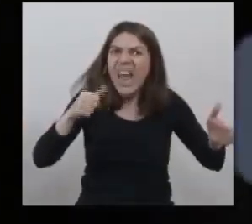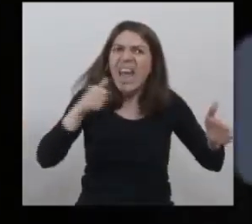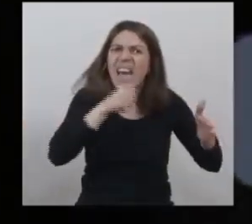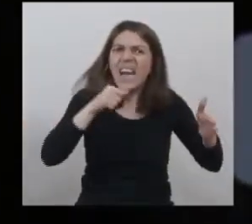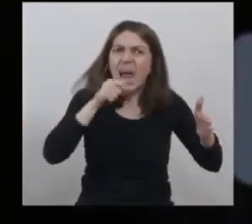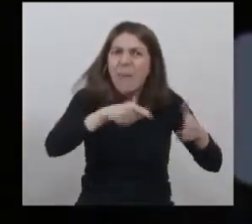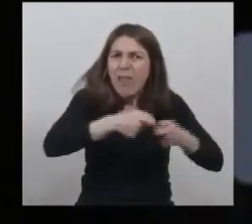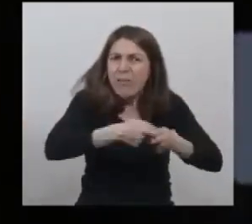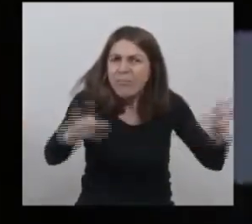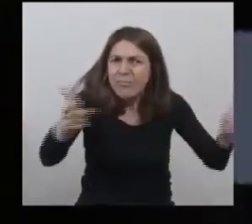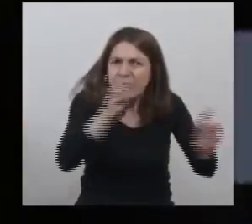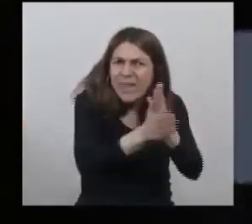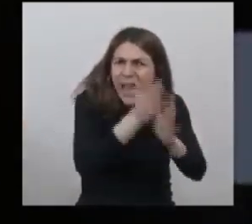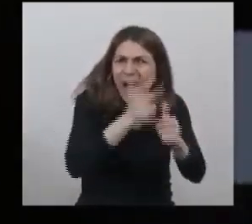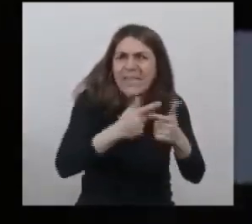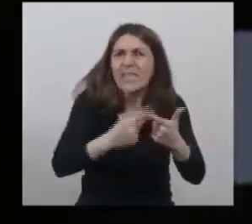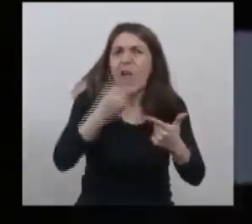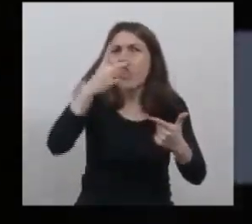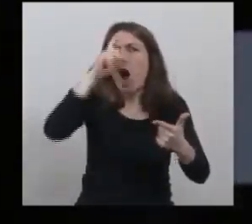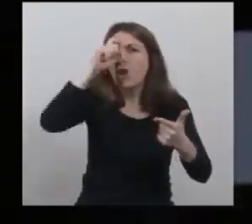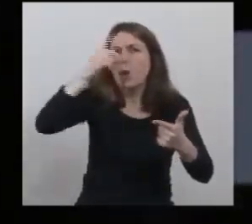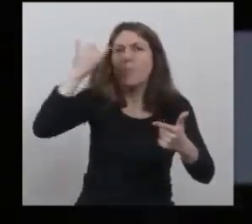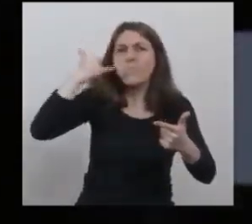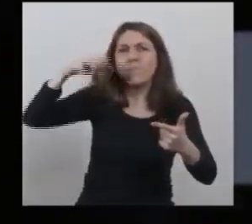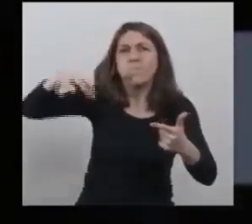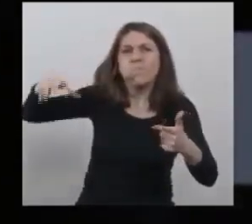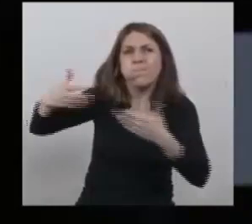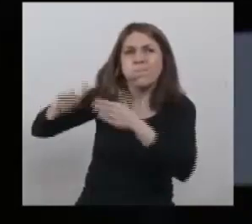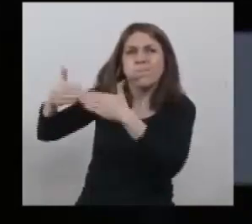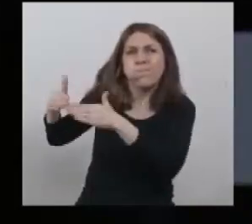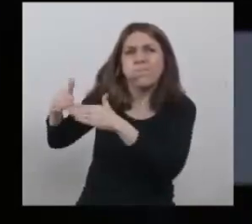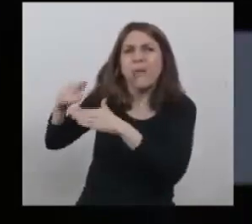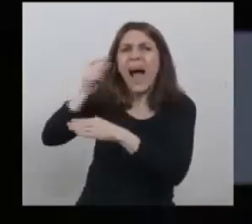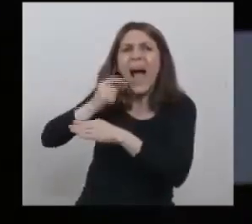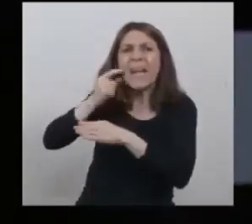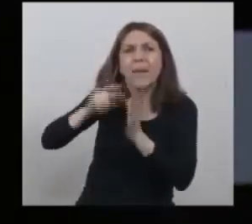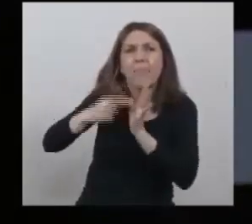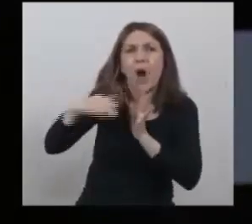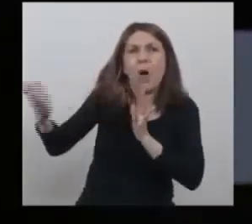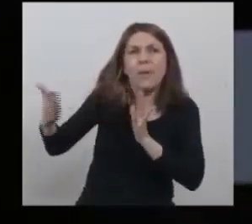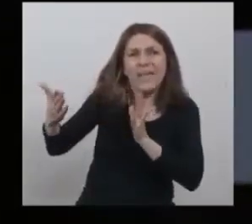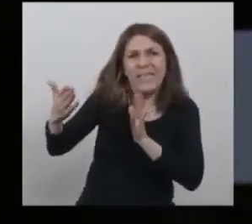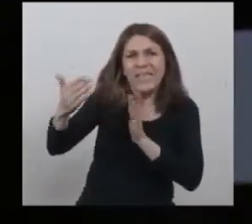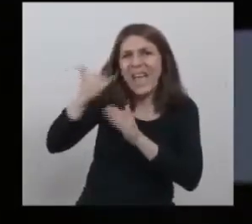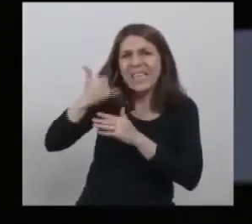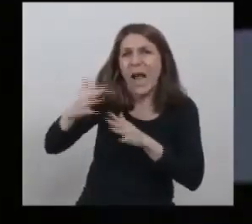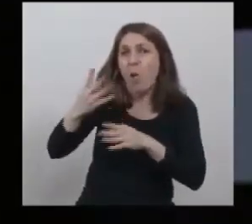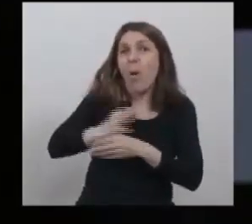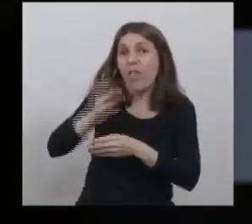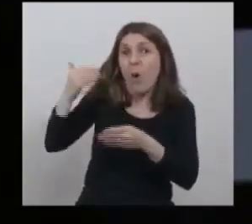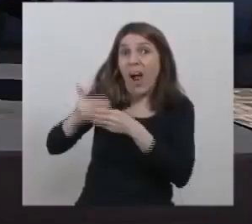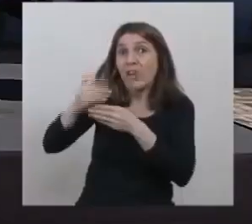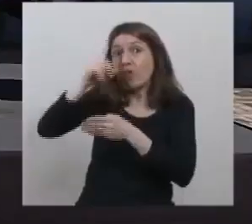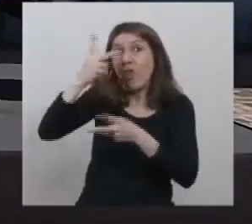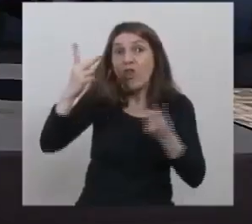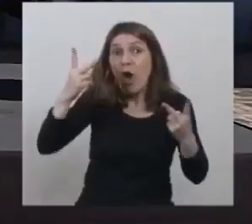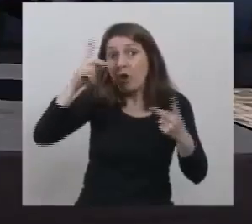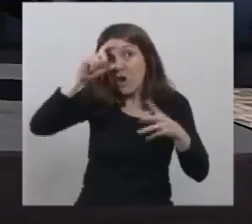gratuitos, los dos hospitales que abrimos conjunto con Axel en la provincia de Buenos Aires, luego de estar 4 años cerrados.